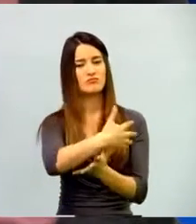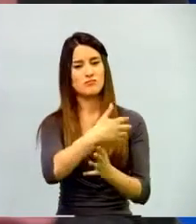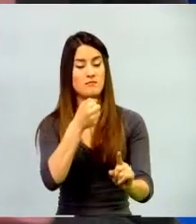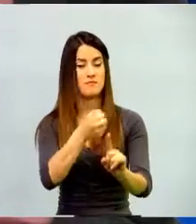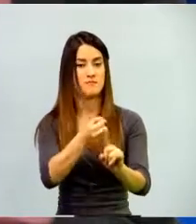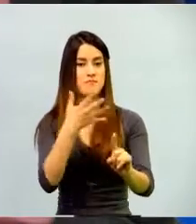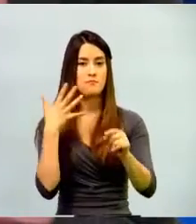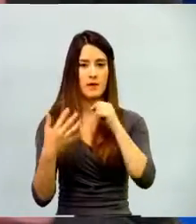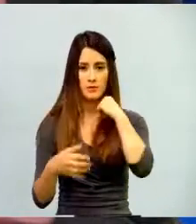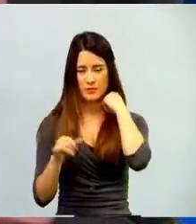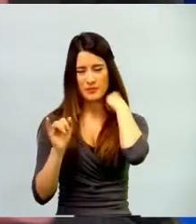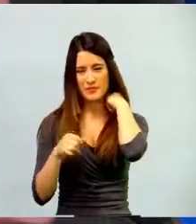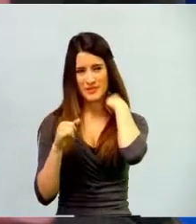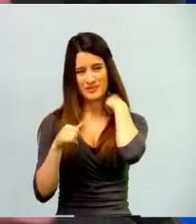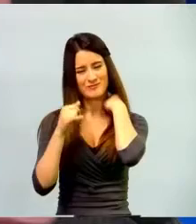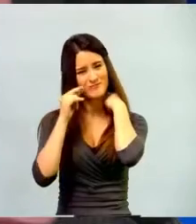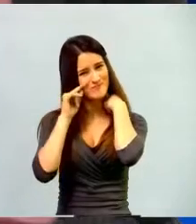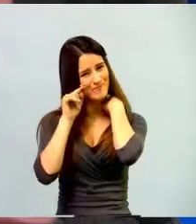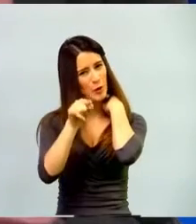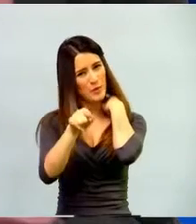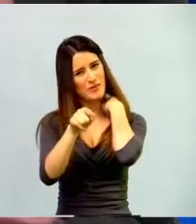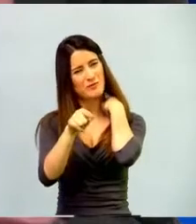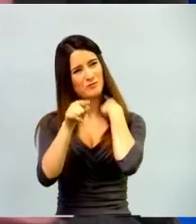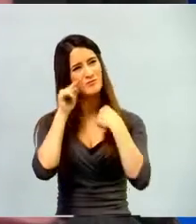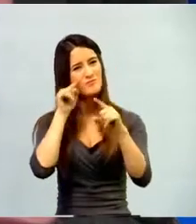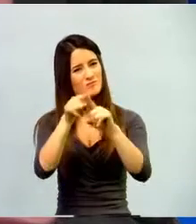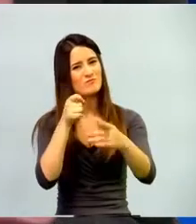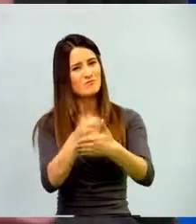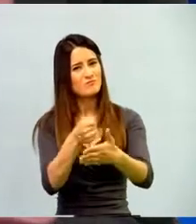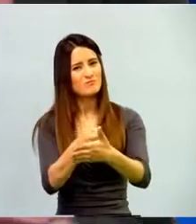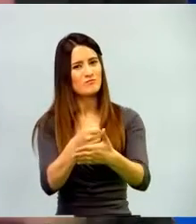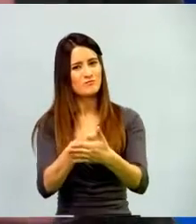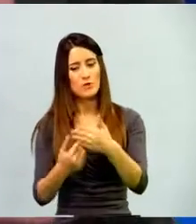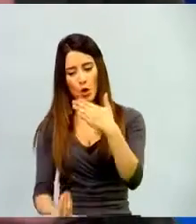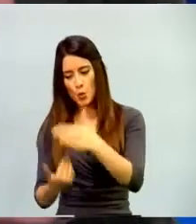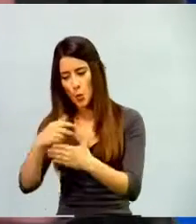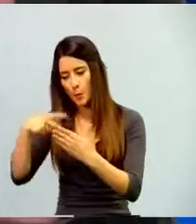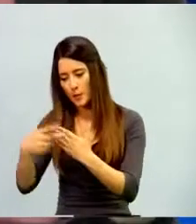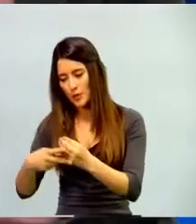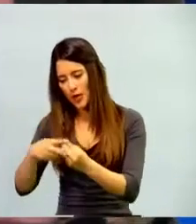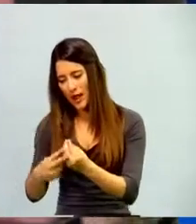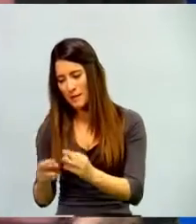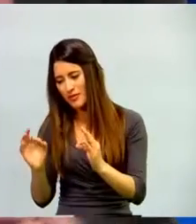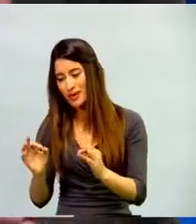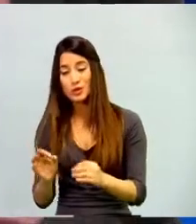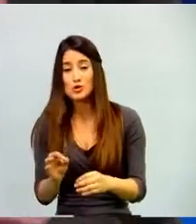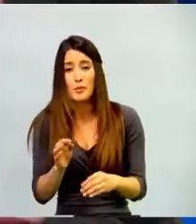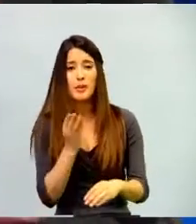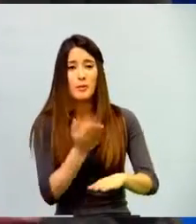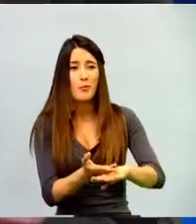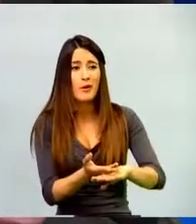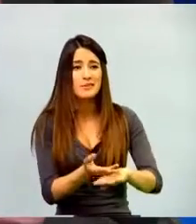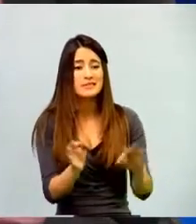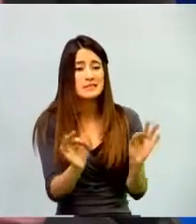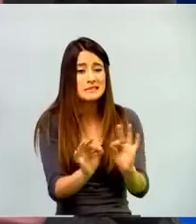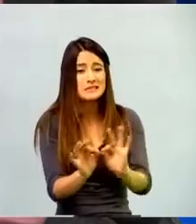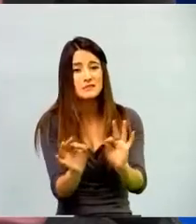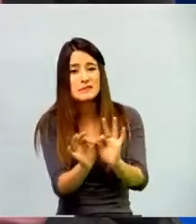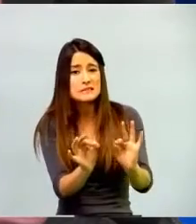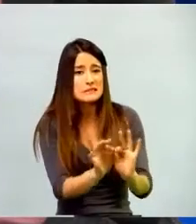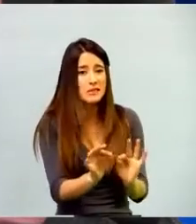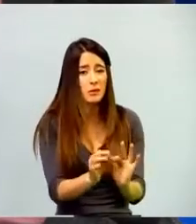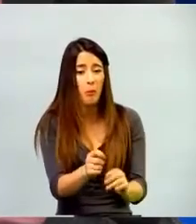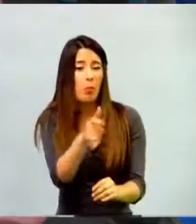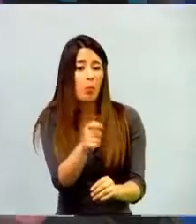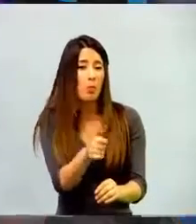Eso es nuestro sueño, tratar de mostrar una herramienta de este tipo y no simplemente iniciativas pequeñas y cortas. Yo creo que